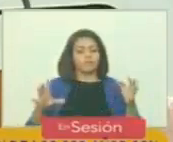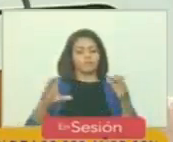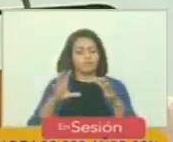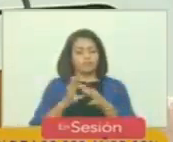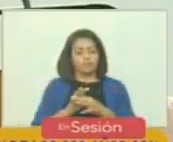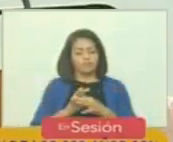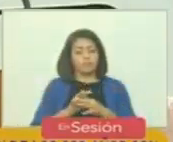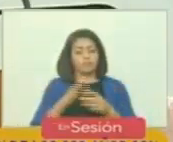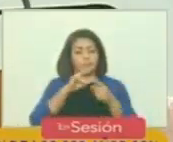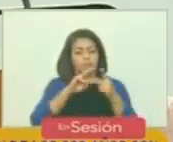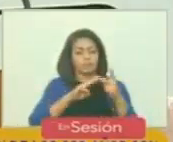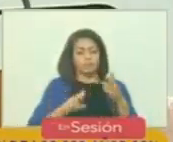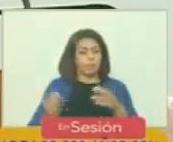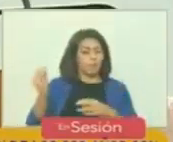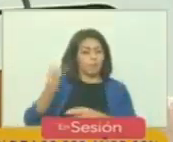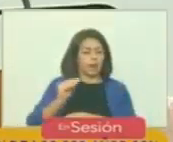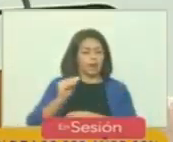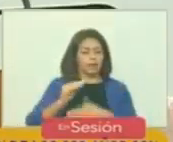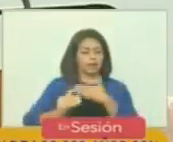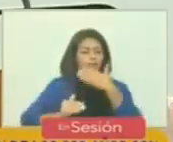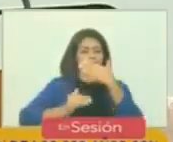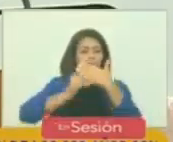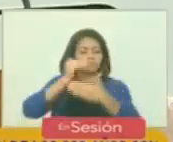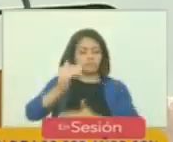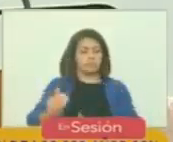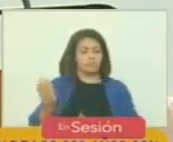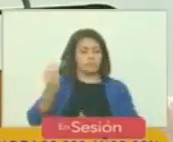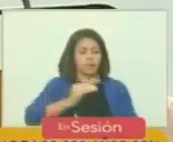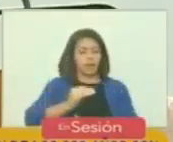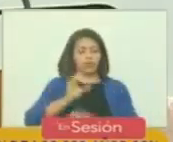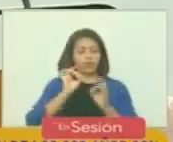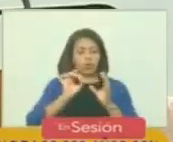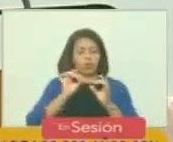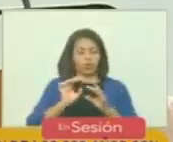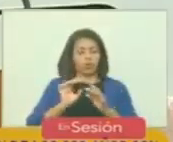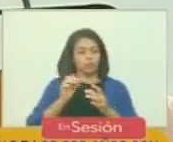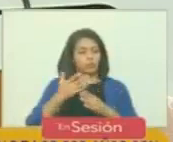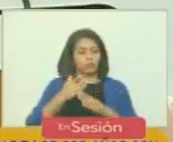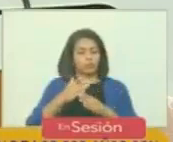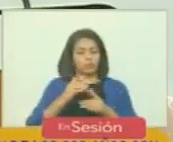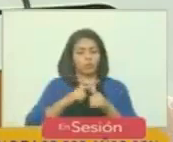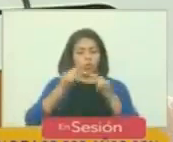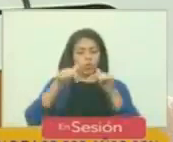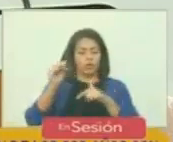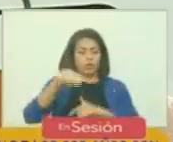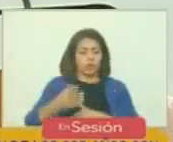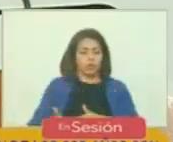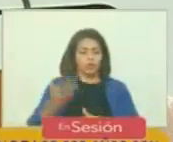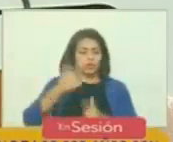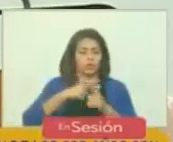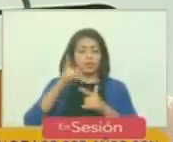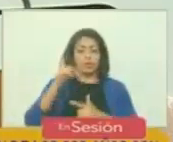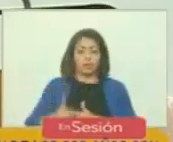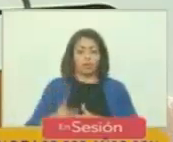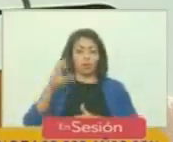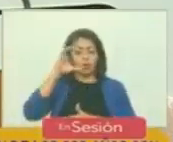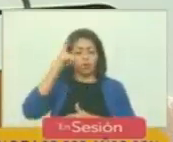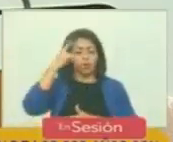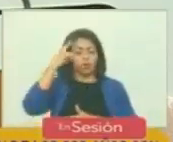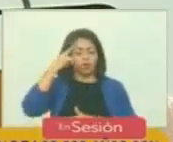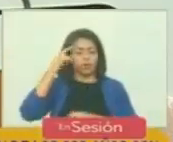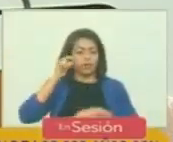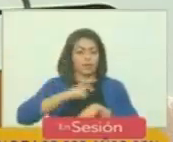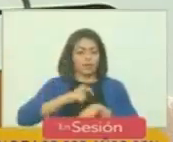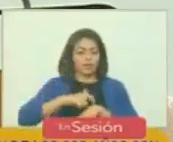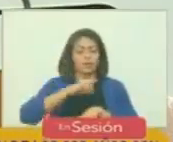materiales y sobrepasar umbrales de la más diversa naturaleza hoy más que nunca debemos tener conciencia del